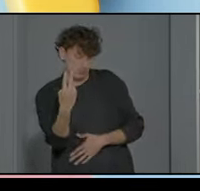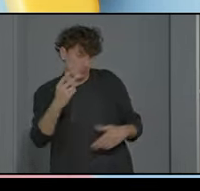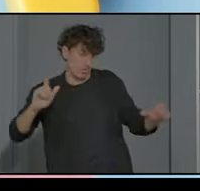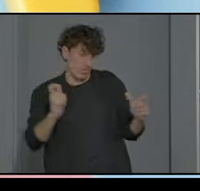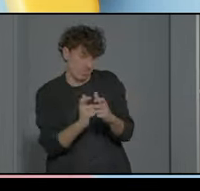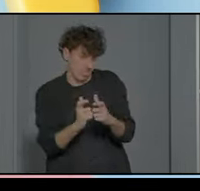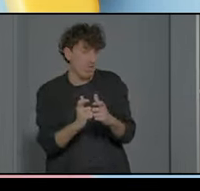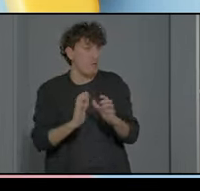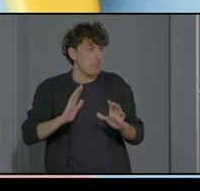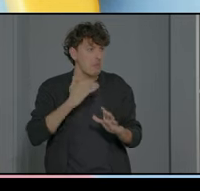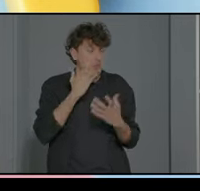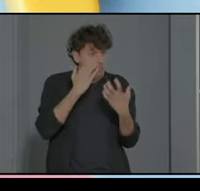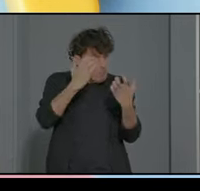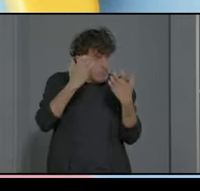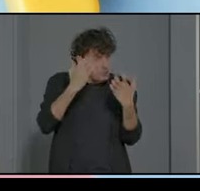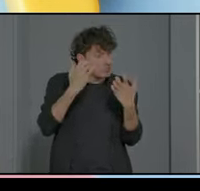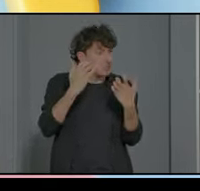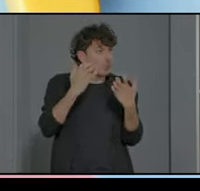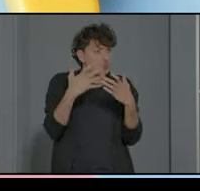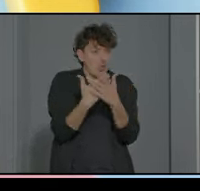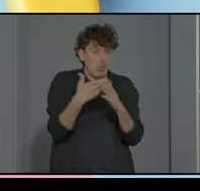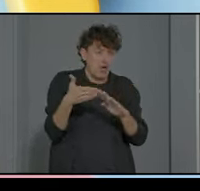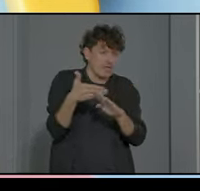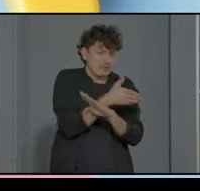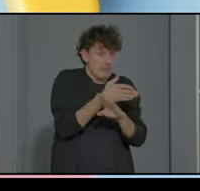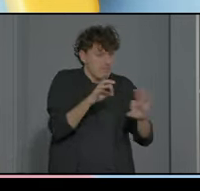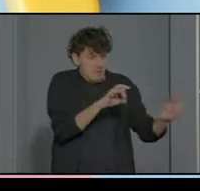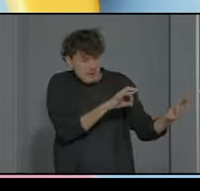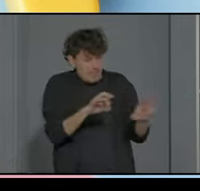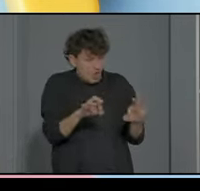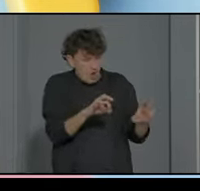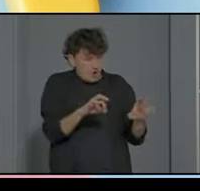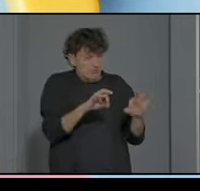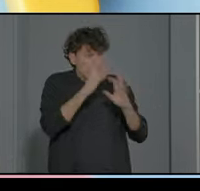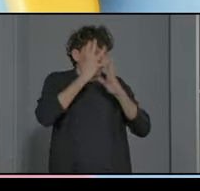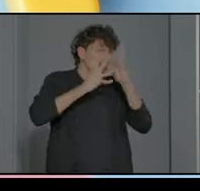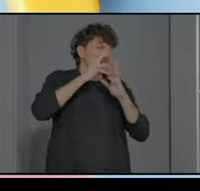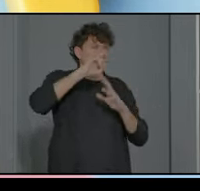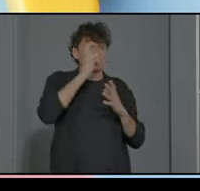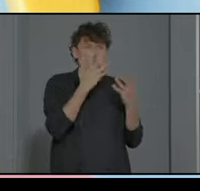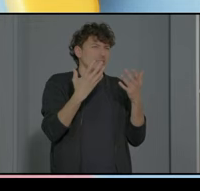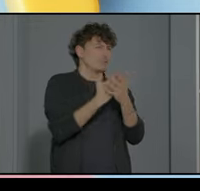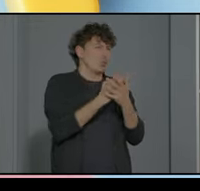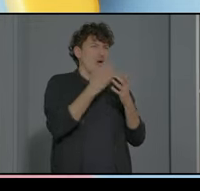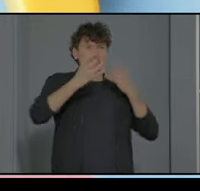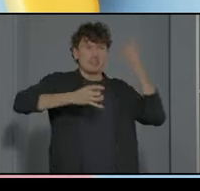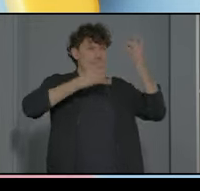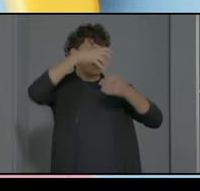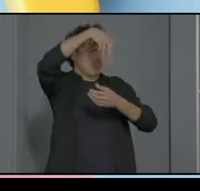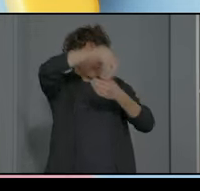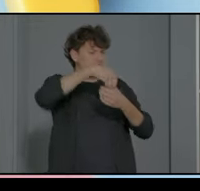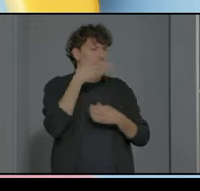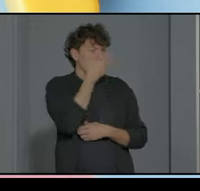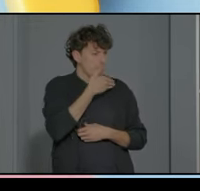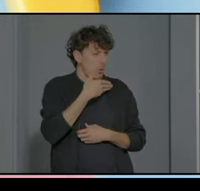nos vamos a beneficiar de toda la preparación logística e infraestructura de actividades que el centro oferta y a las cuales